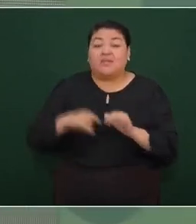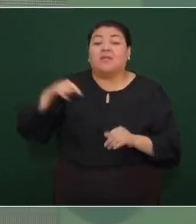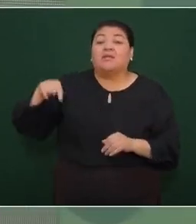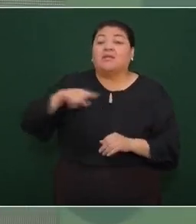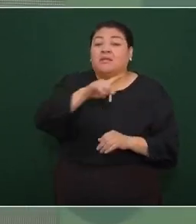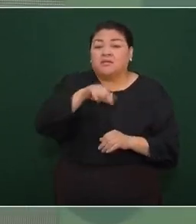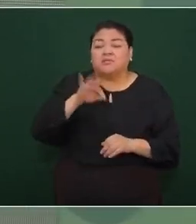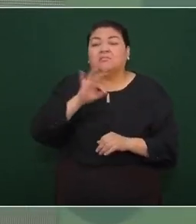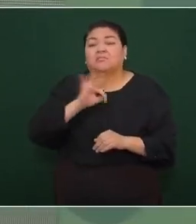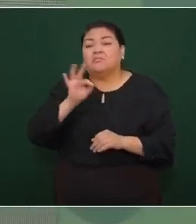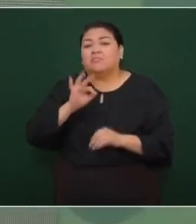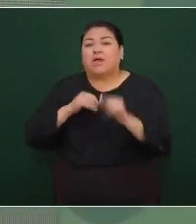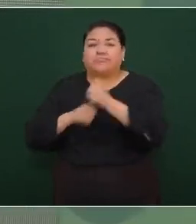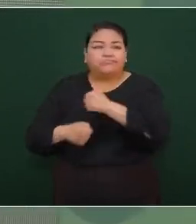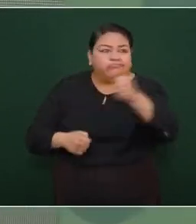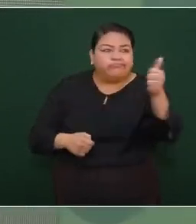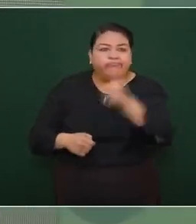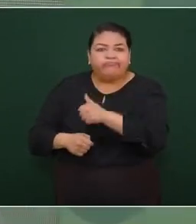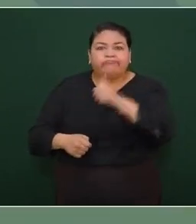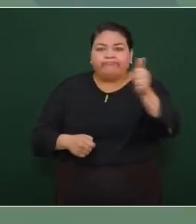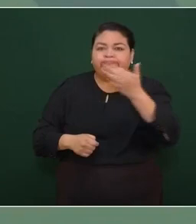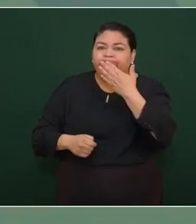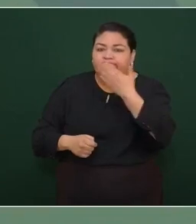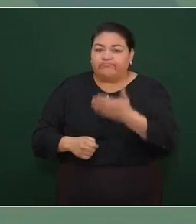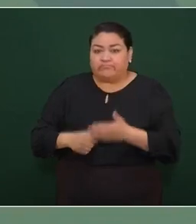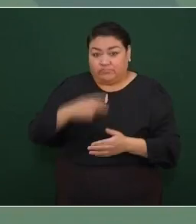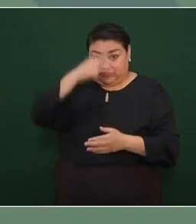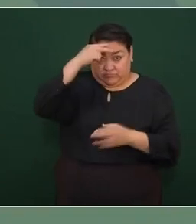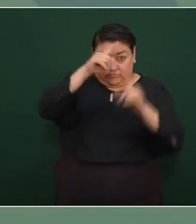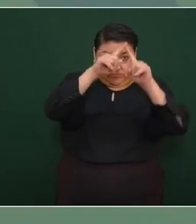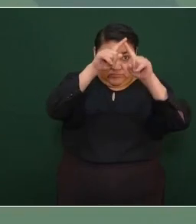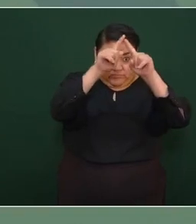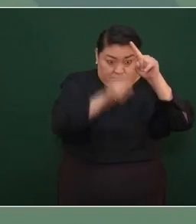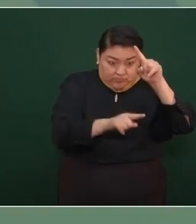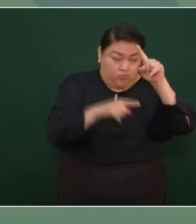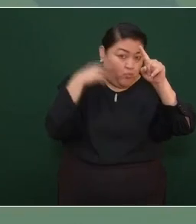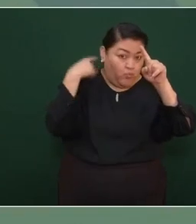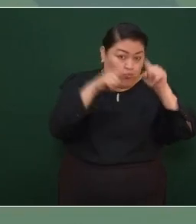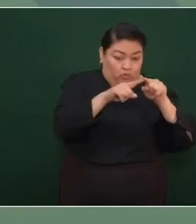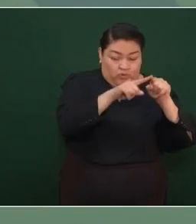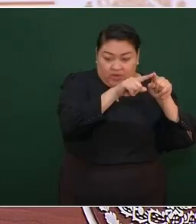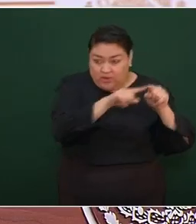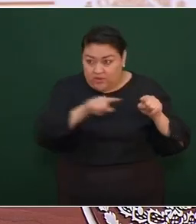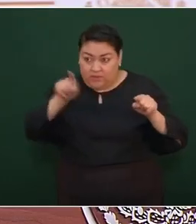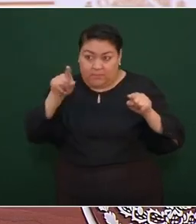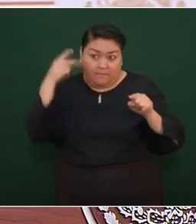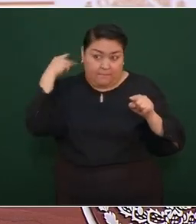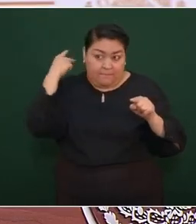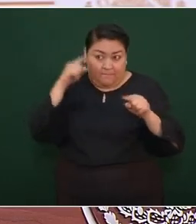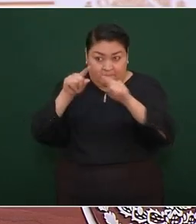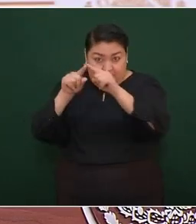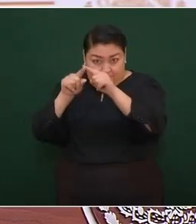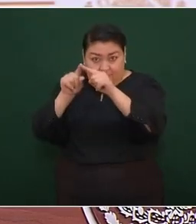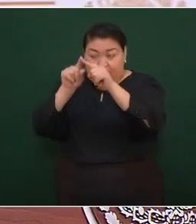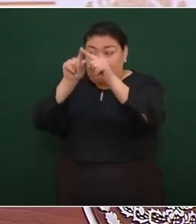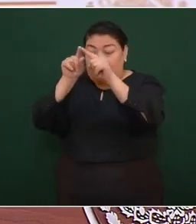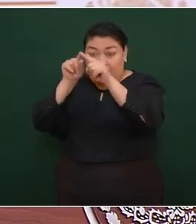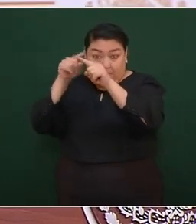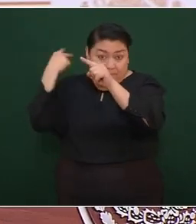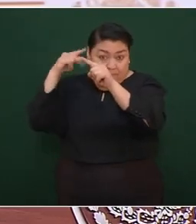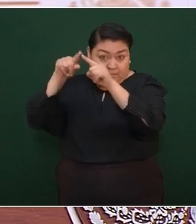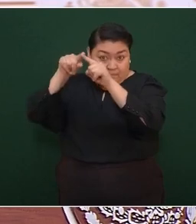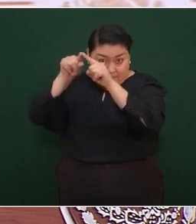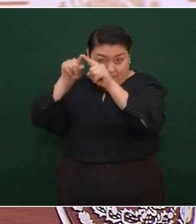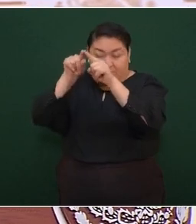funcionaría muy bien el de México Puebla Puebla Veracruz y Veracruz